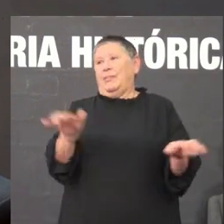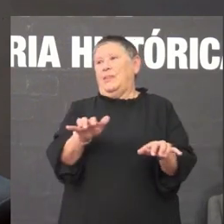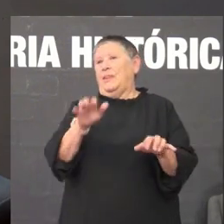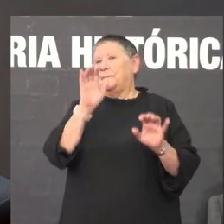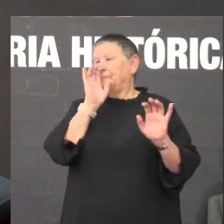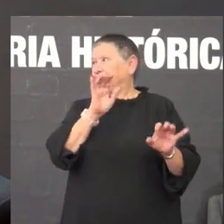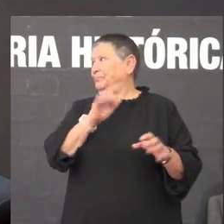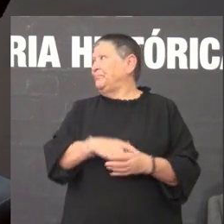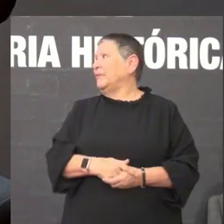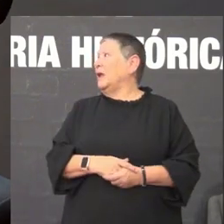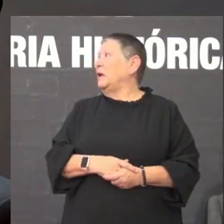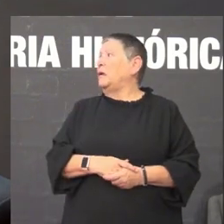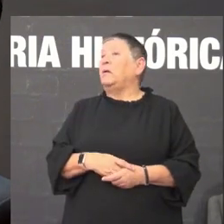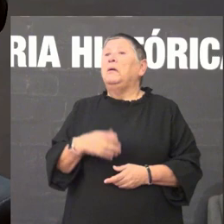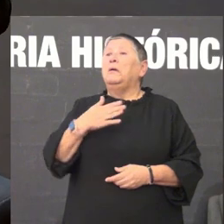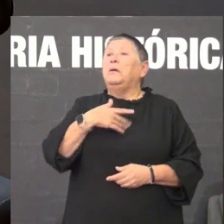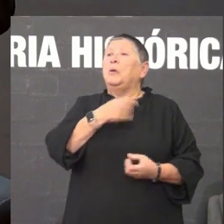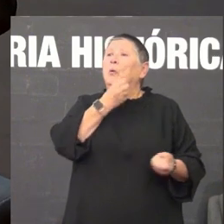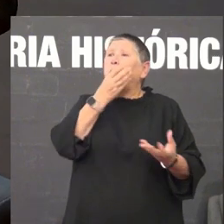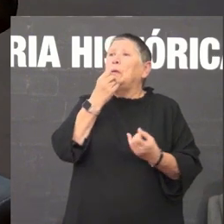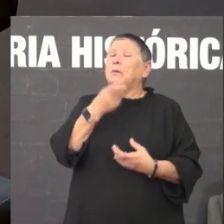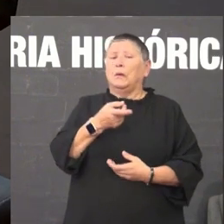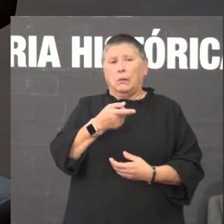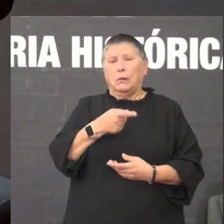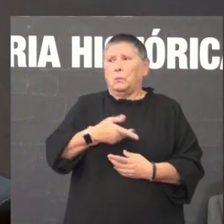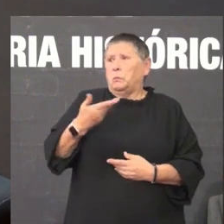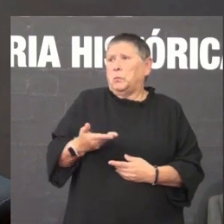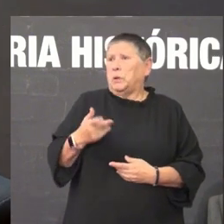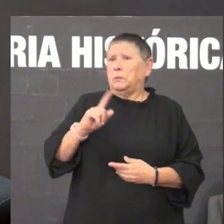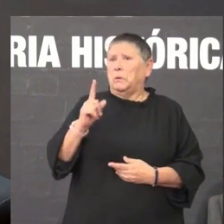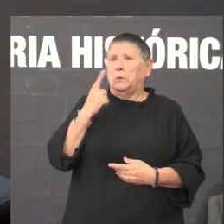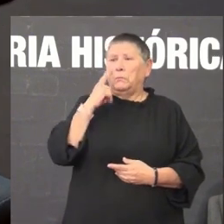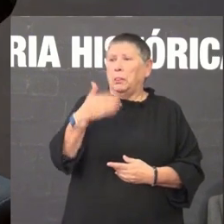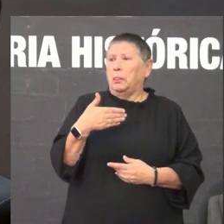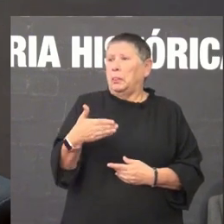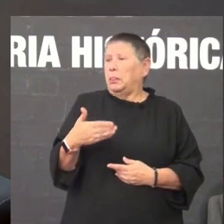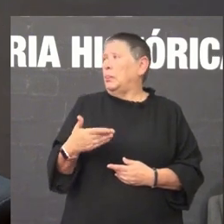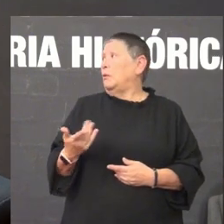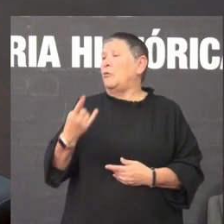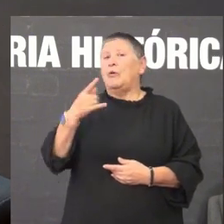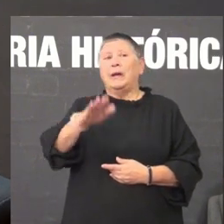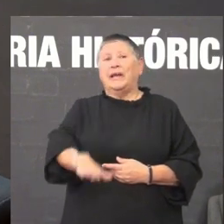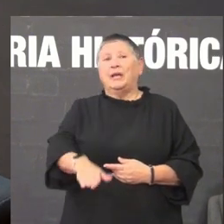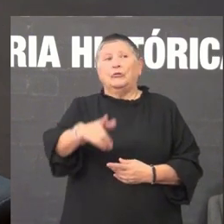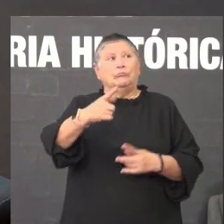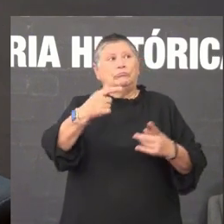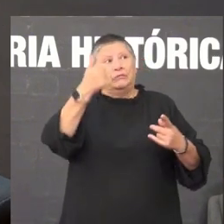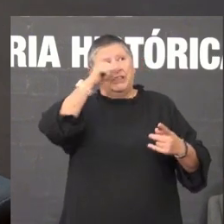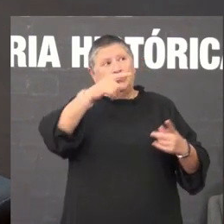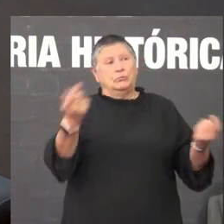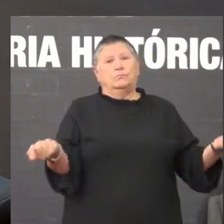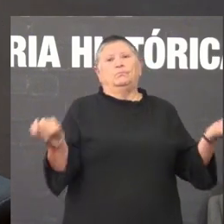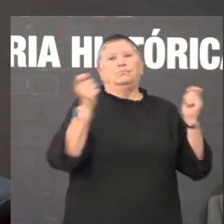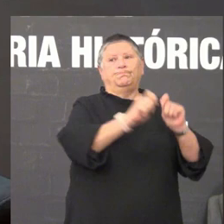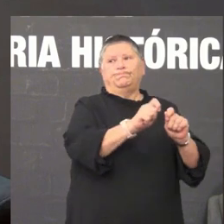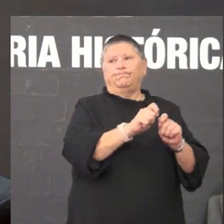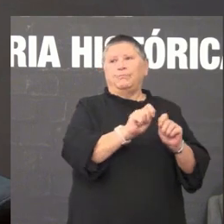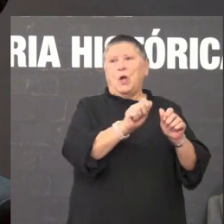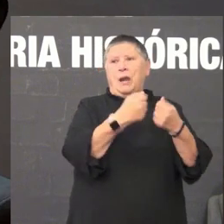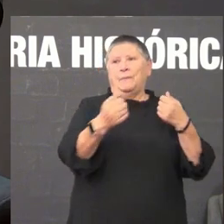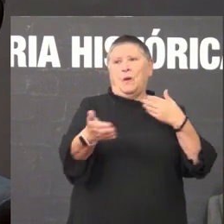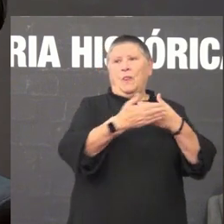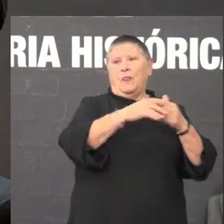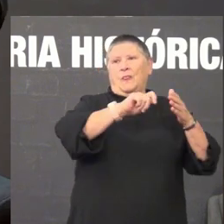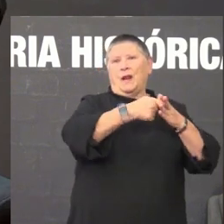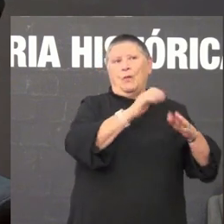contábano como se non tivesse tanta importancia o neno que foi encerrado nun armario por falar en galego a señora